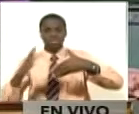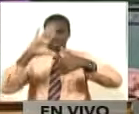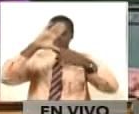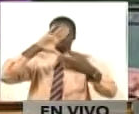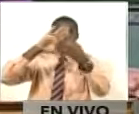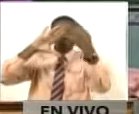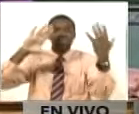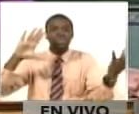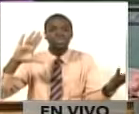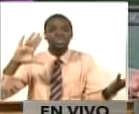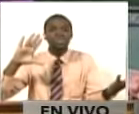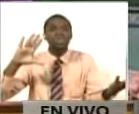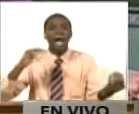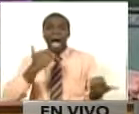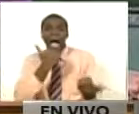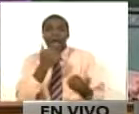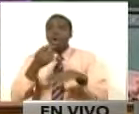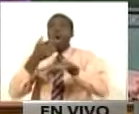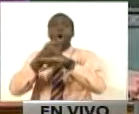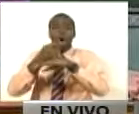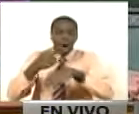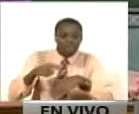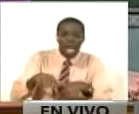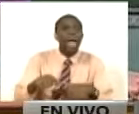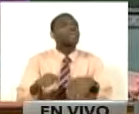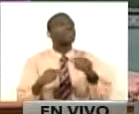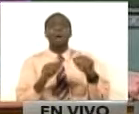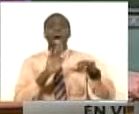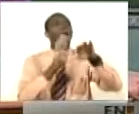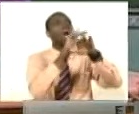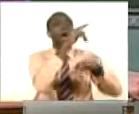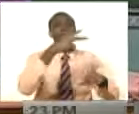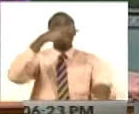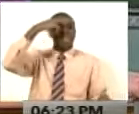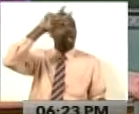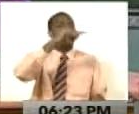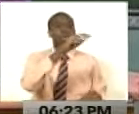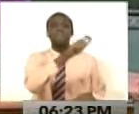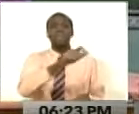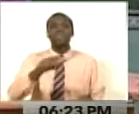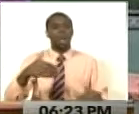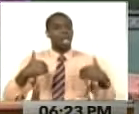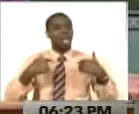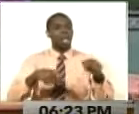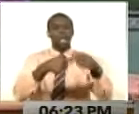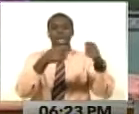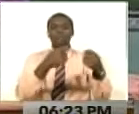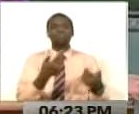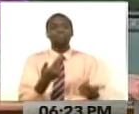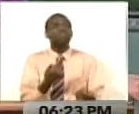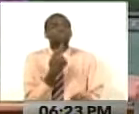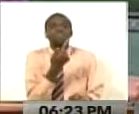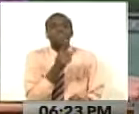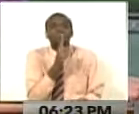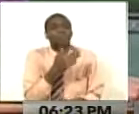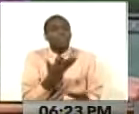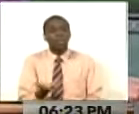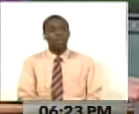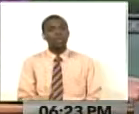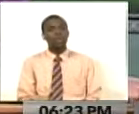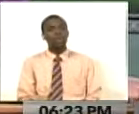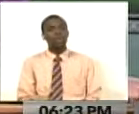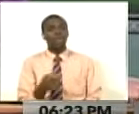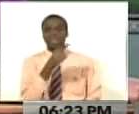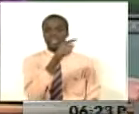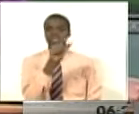no tienen nada que decir para defender los derechos del pueblo mexicano. Donde las desapariciones